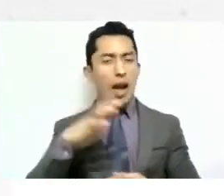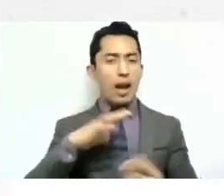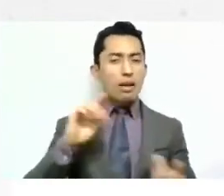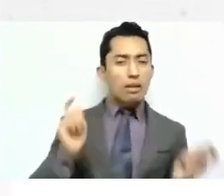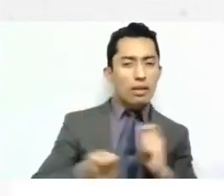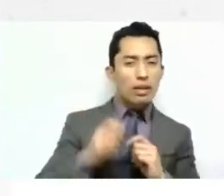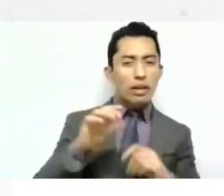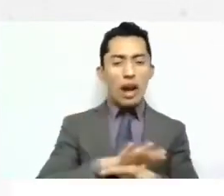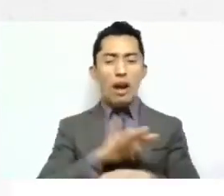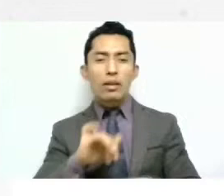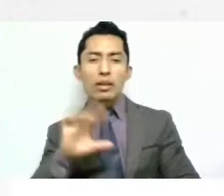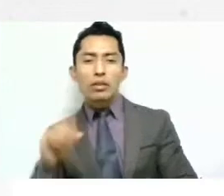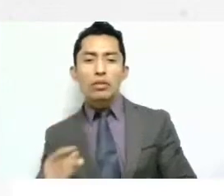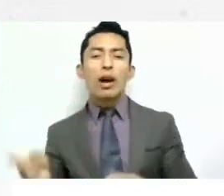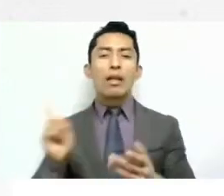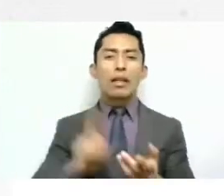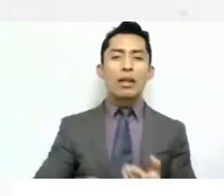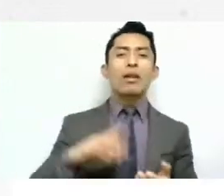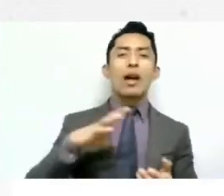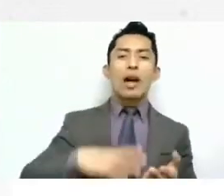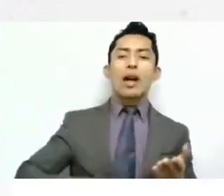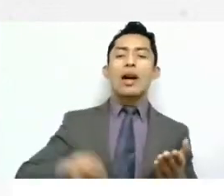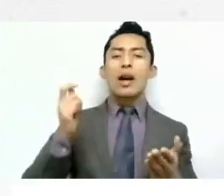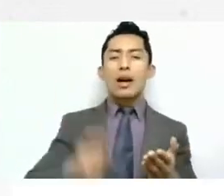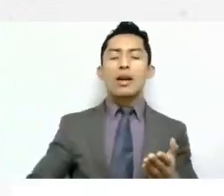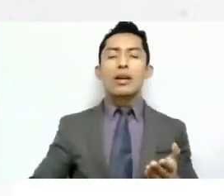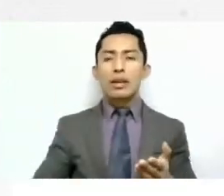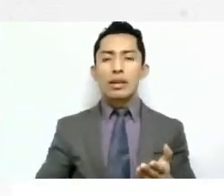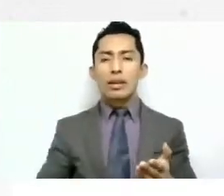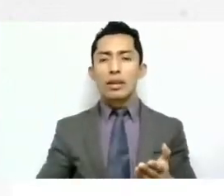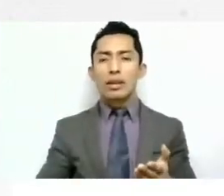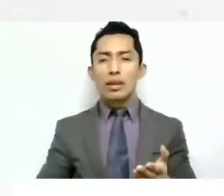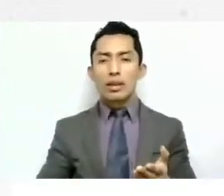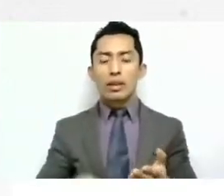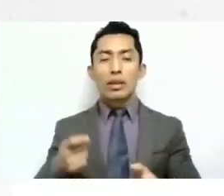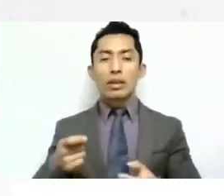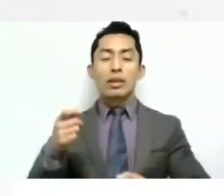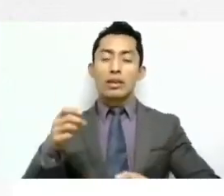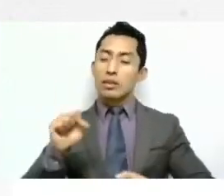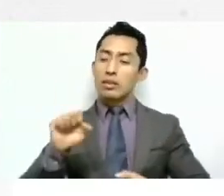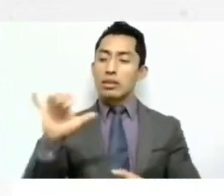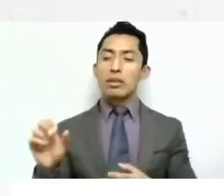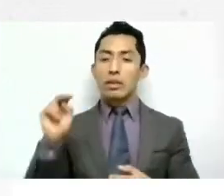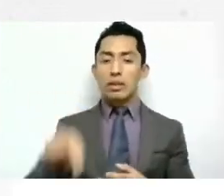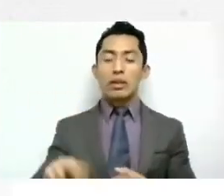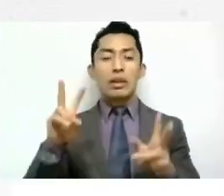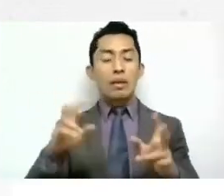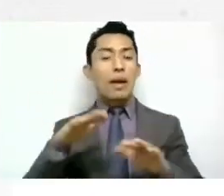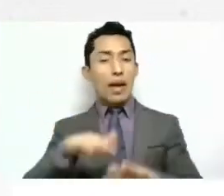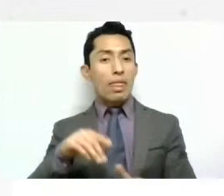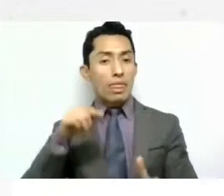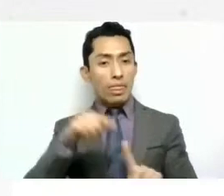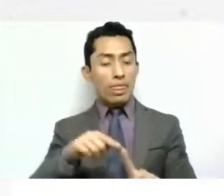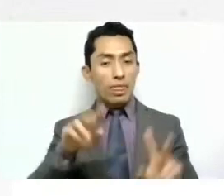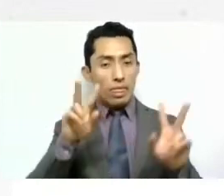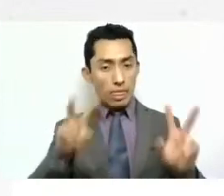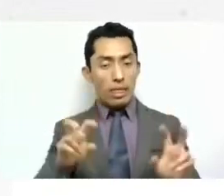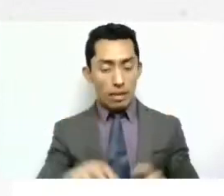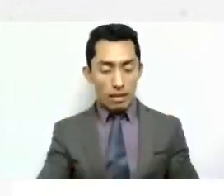los criterios de la de la corte en relación a ese tema en específico.